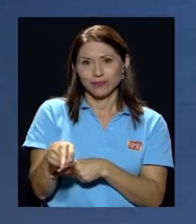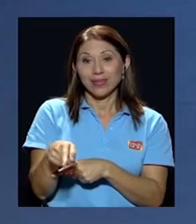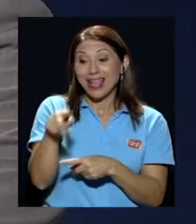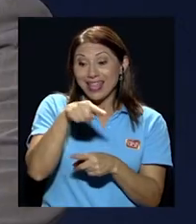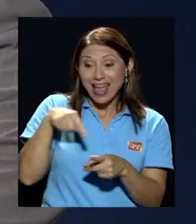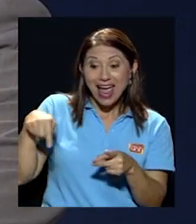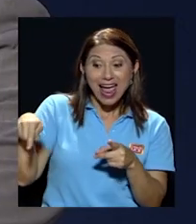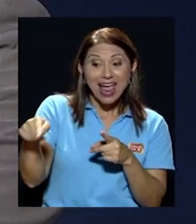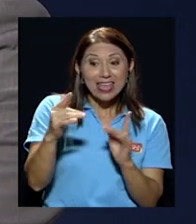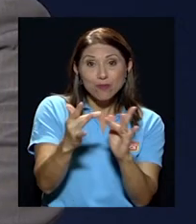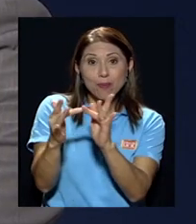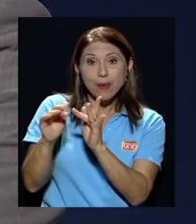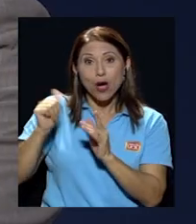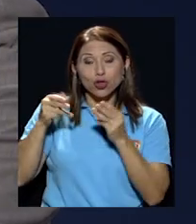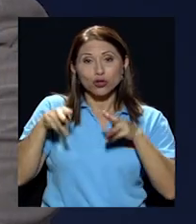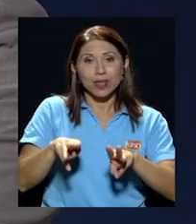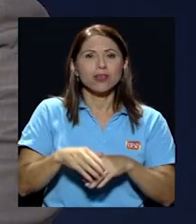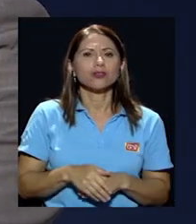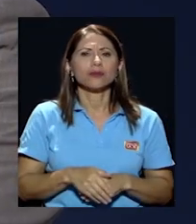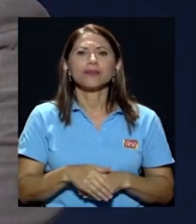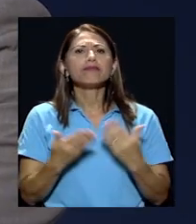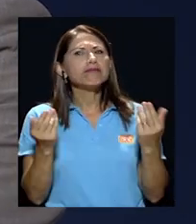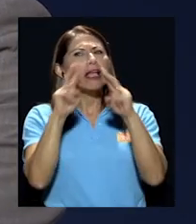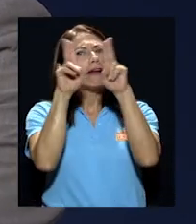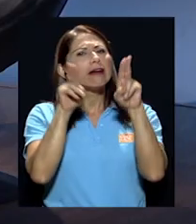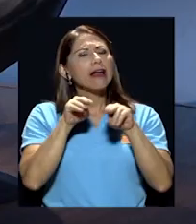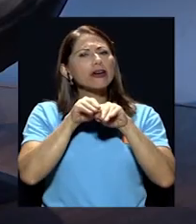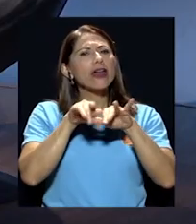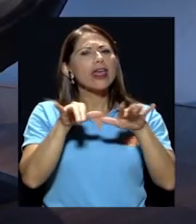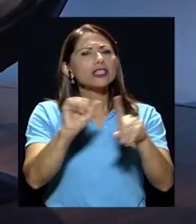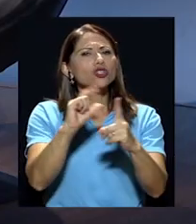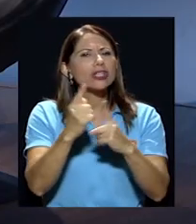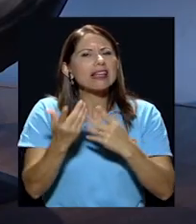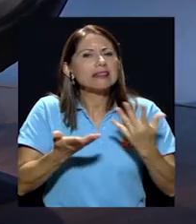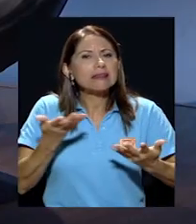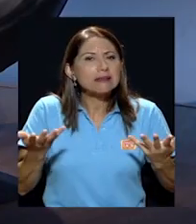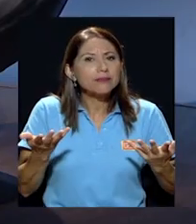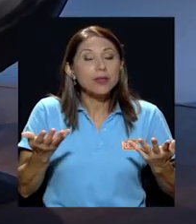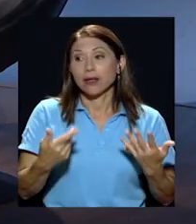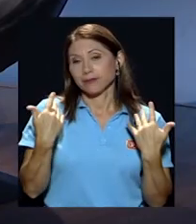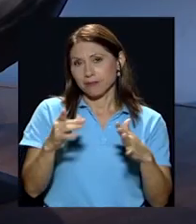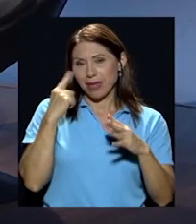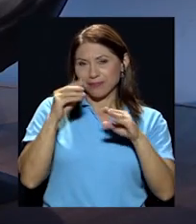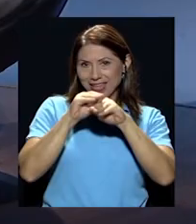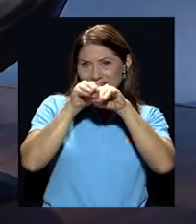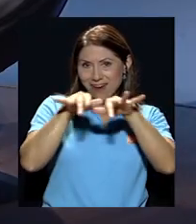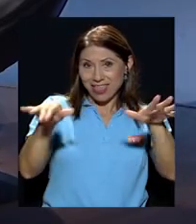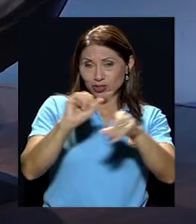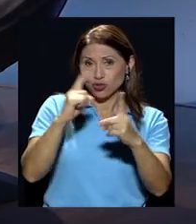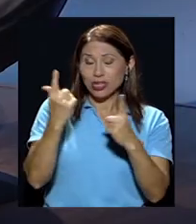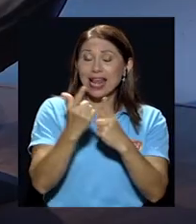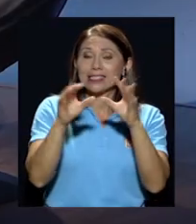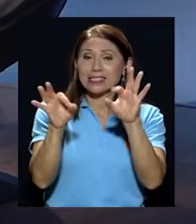medios ¿y qué peso en este esquema tienen las redes sociales don Oscar? vea las redes sociales tienen indiscutiblemente un peso importante